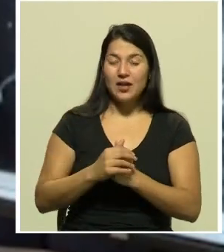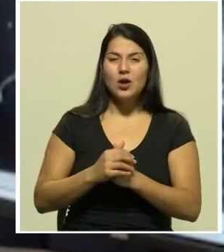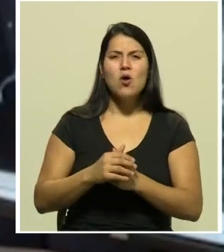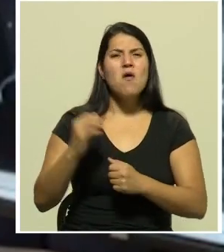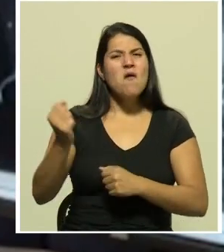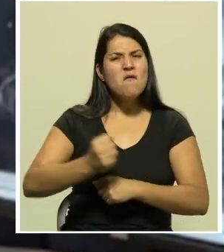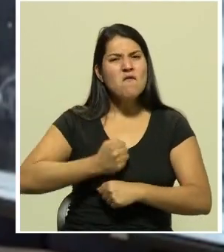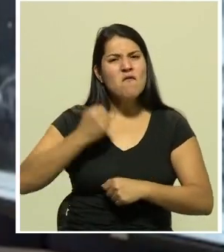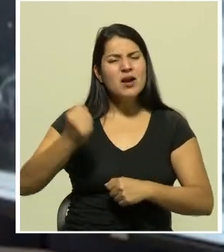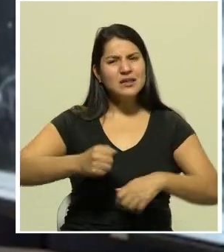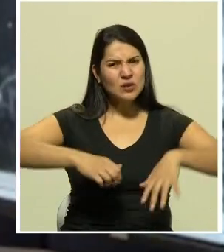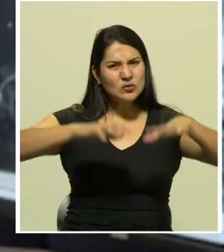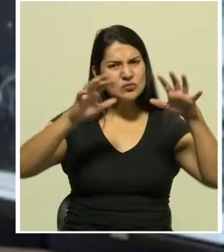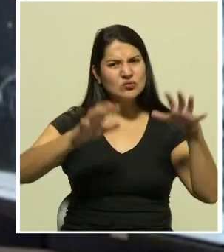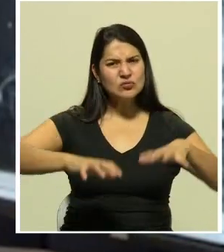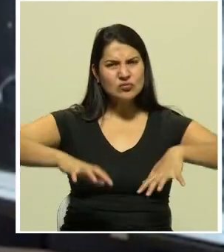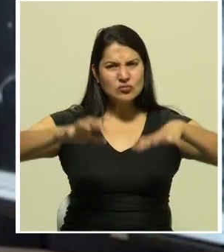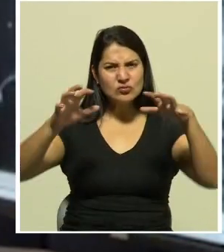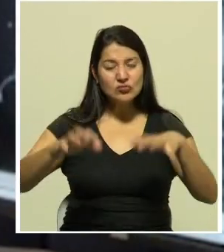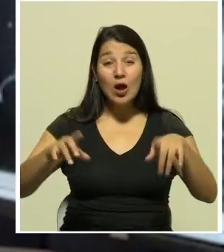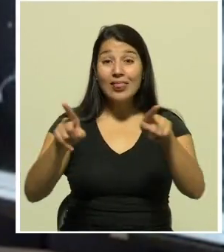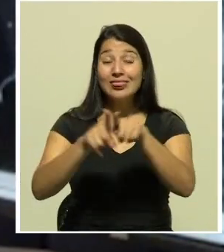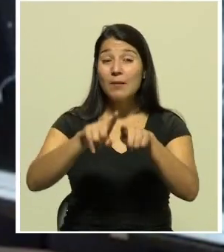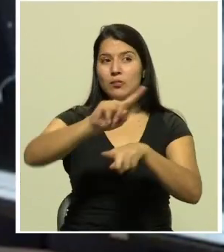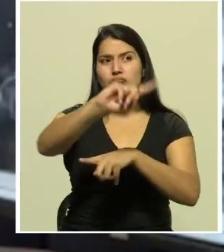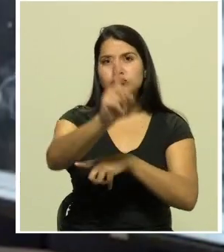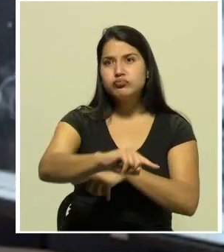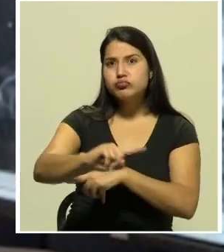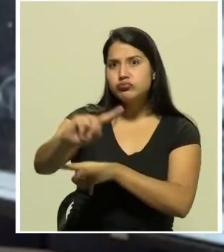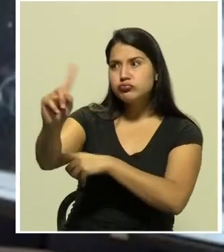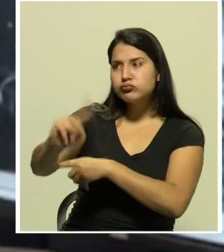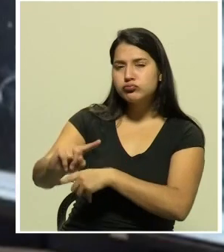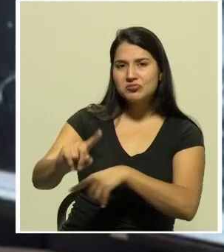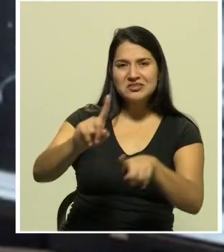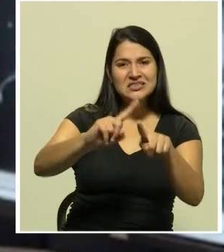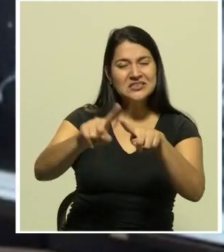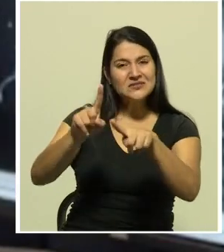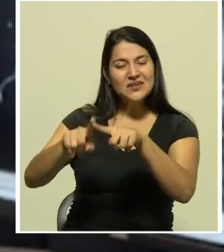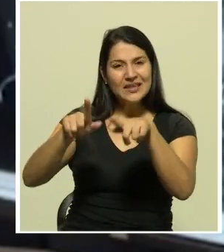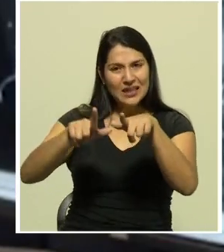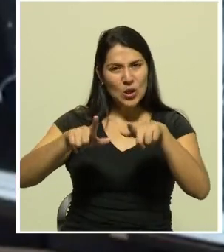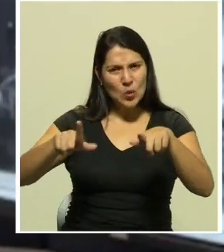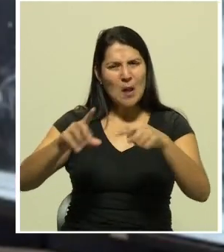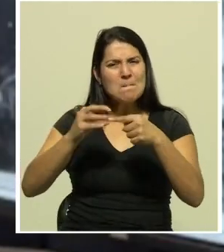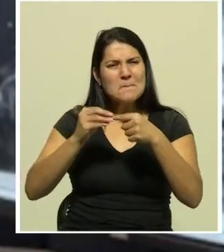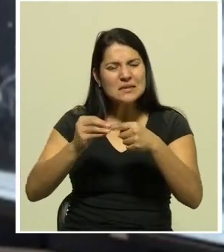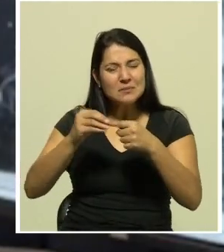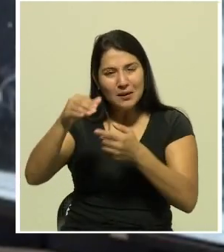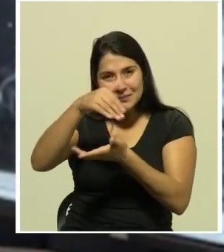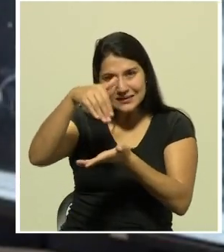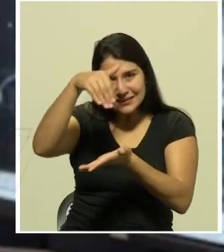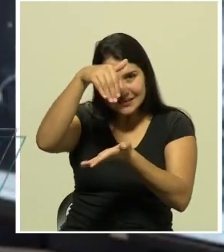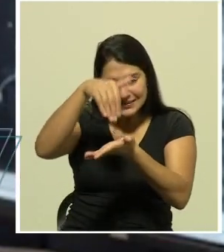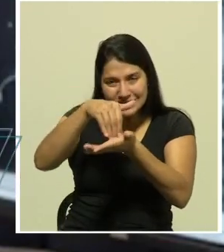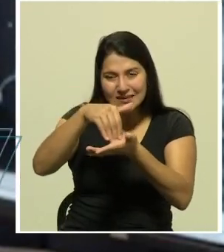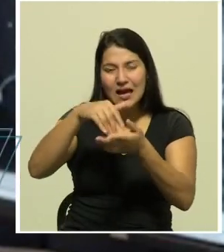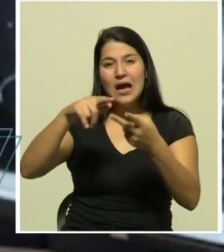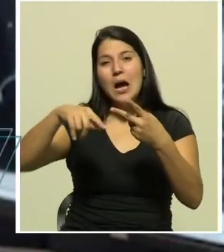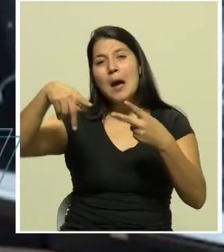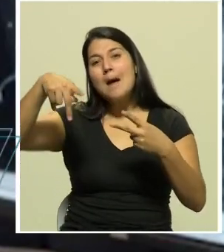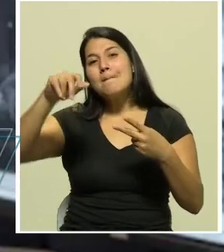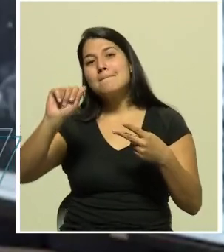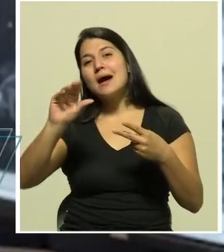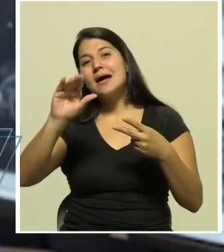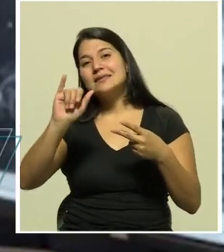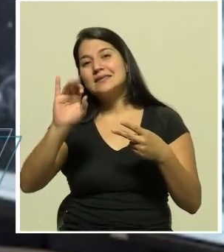precipitaciones acompañadas de tormenta eléctrica en distintos puntos del país principalmente hacia el valle central regiones del pacífico central y